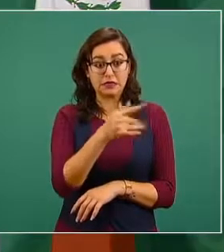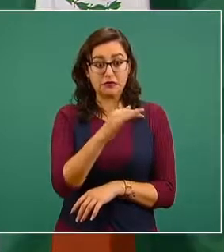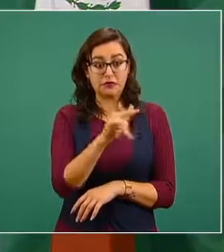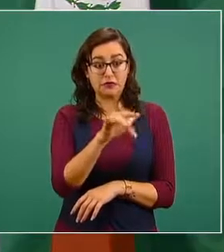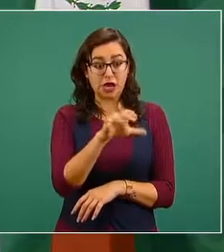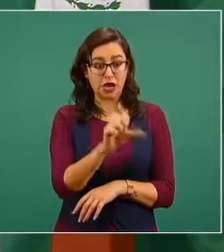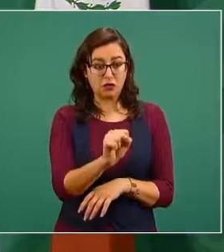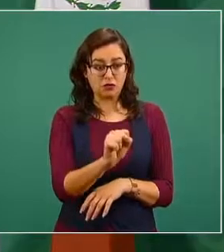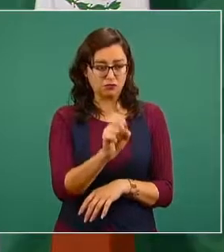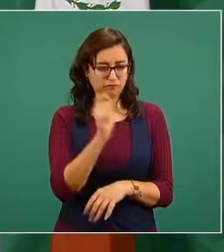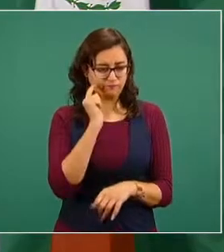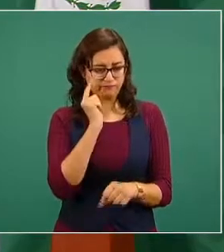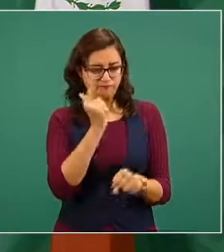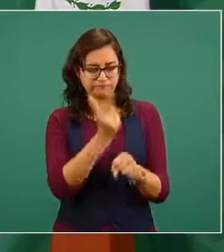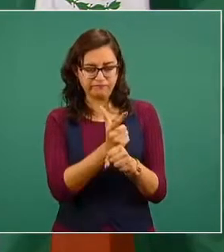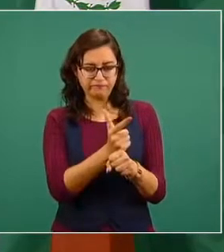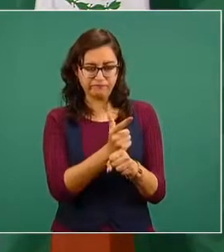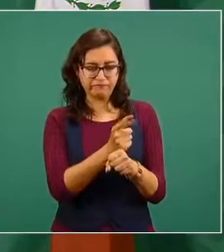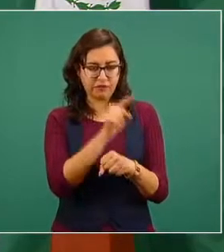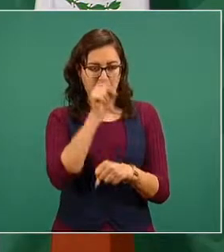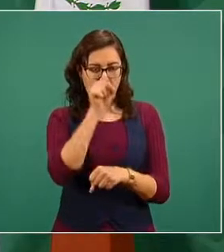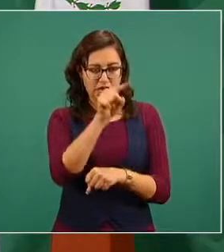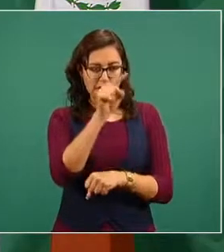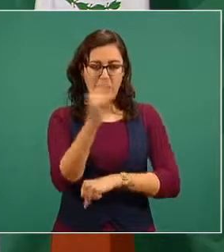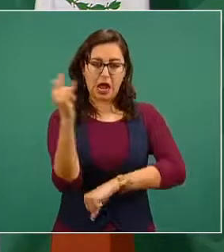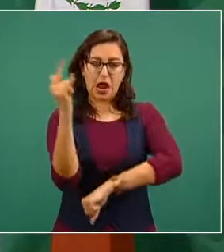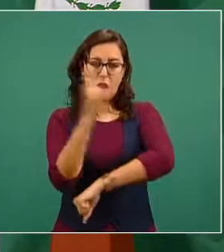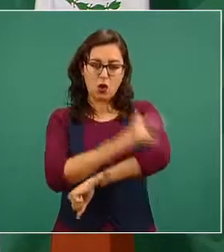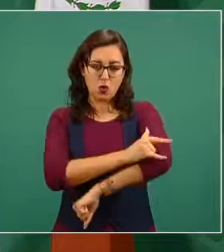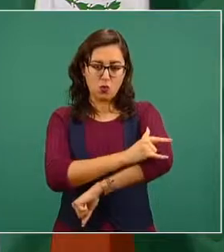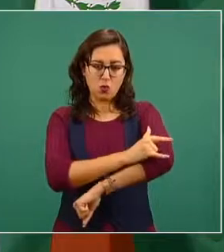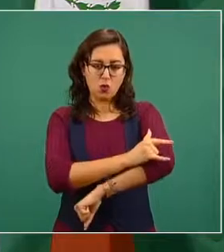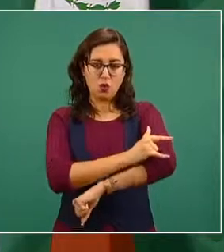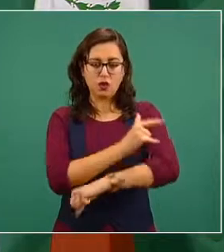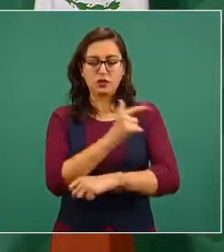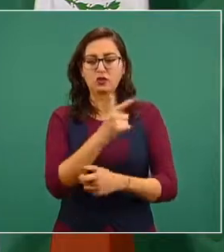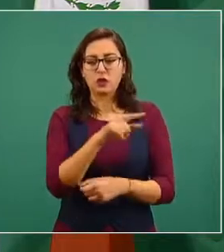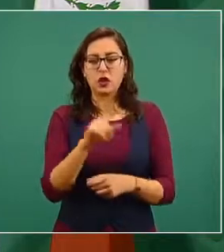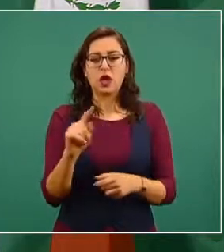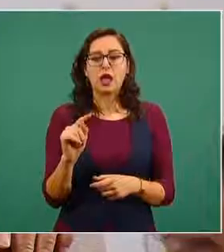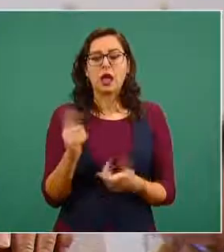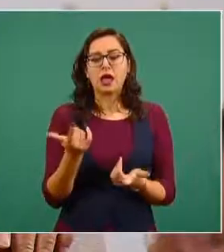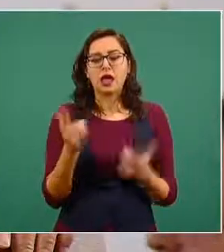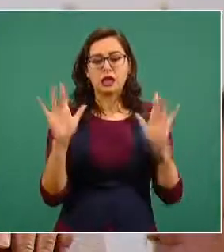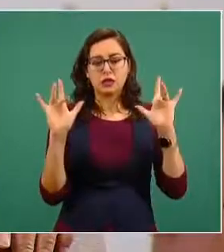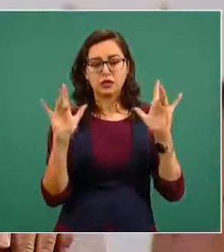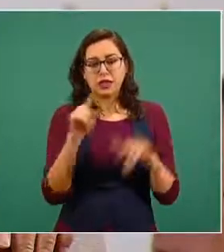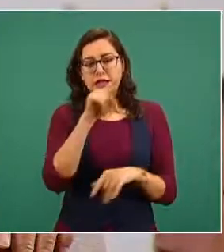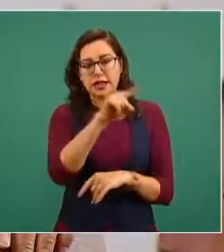Cienfuegos Cepeda en el aeropuerto de la ciudad de Los Ángeles, California,